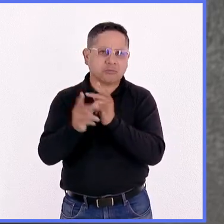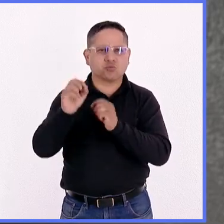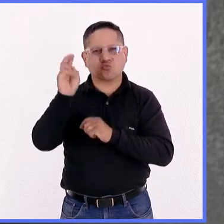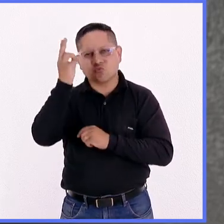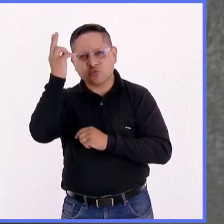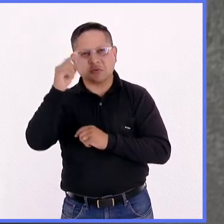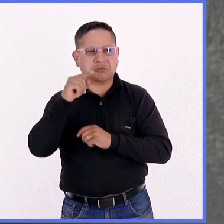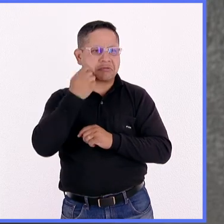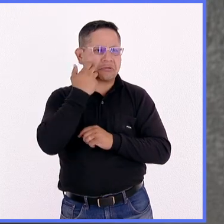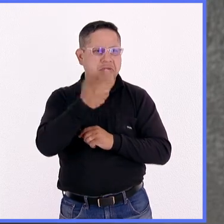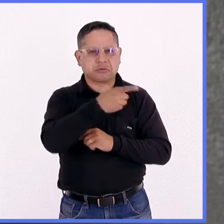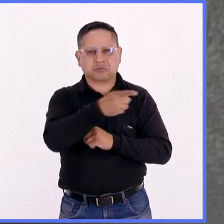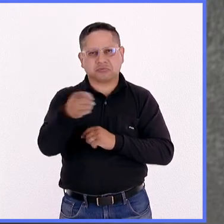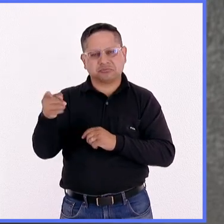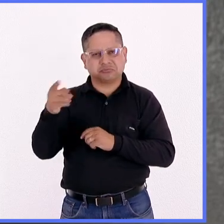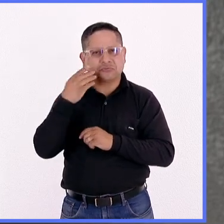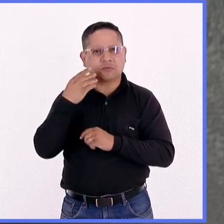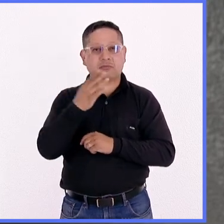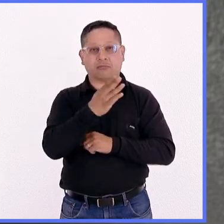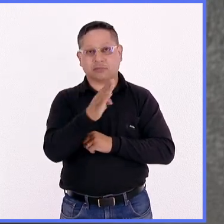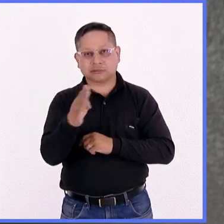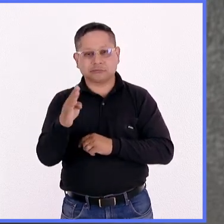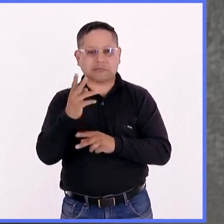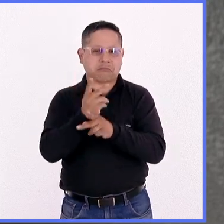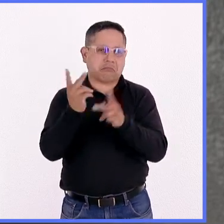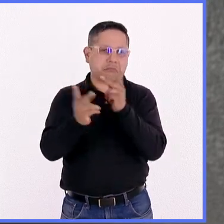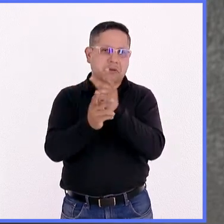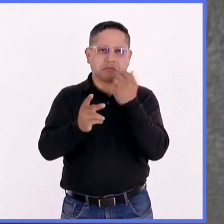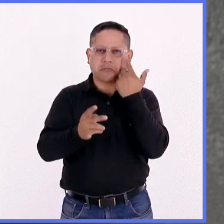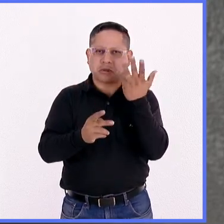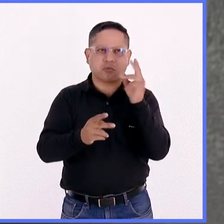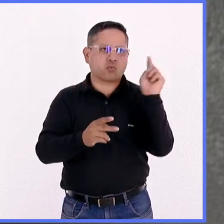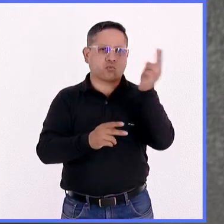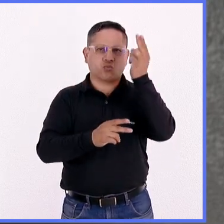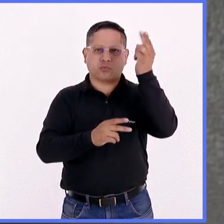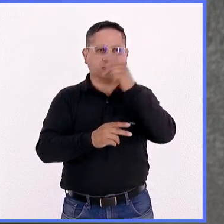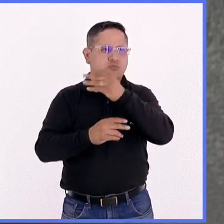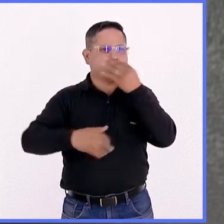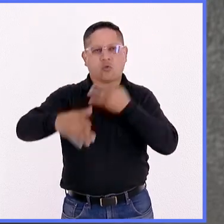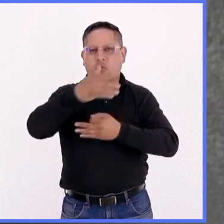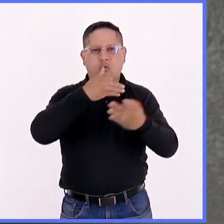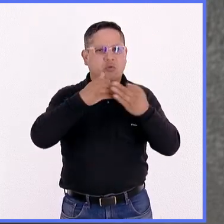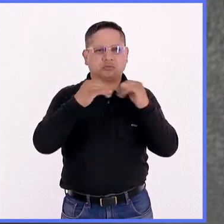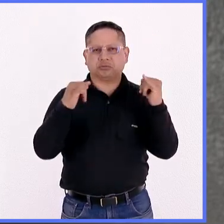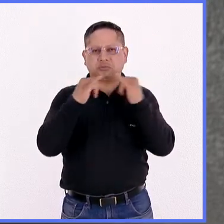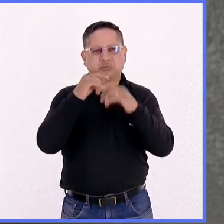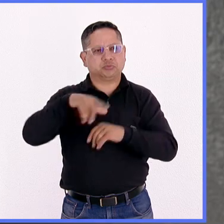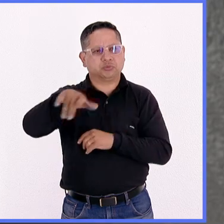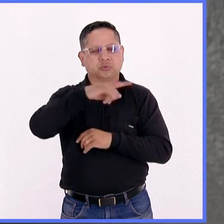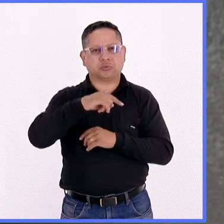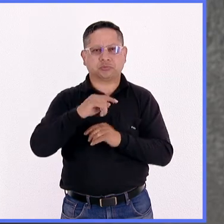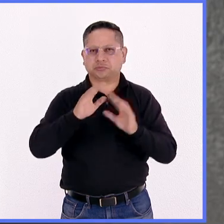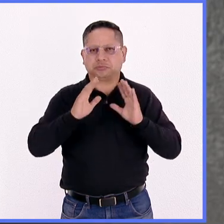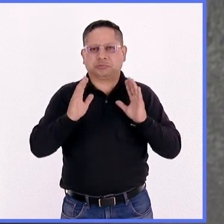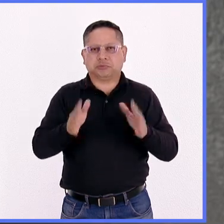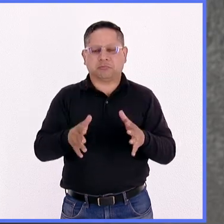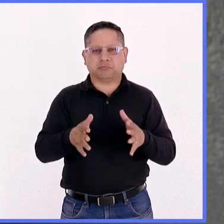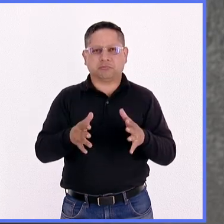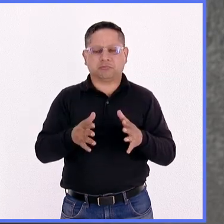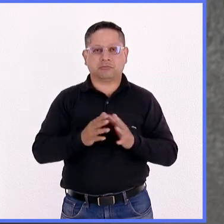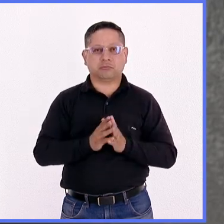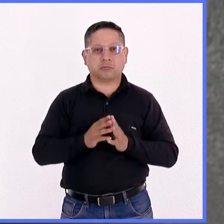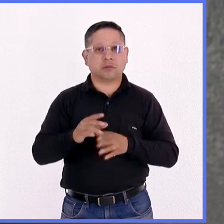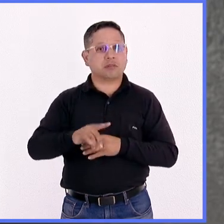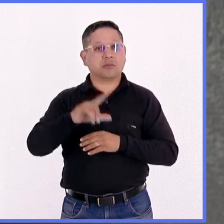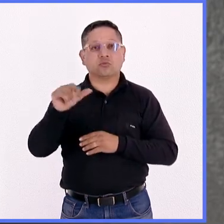Entonces, básicamente bachilleratos y preparatorias y todas las facultades. Posteriormente fue solamente el